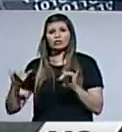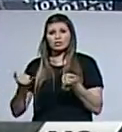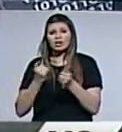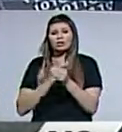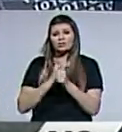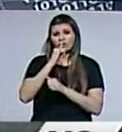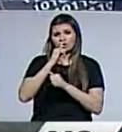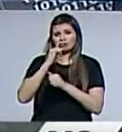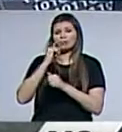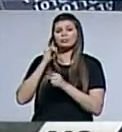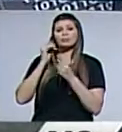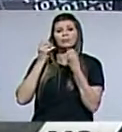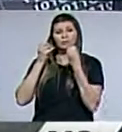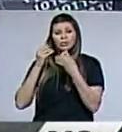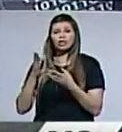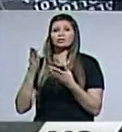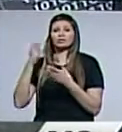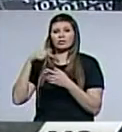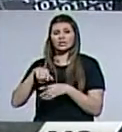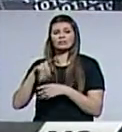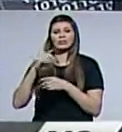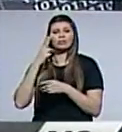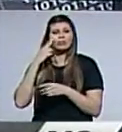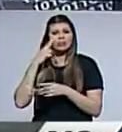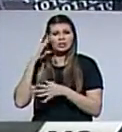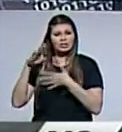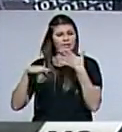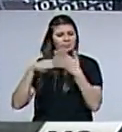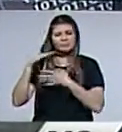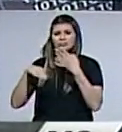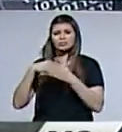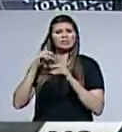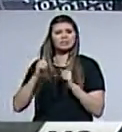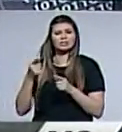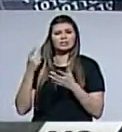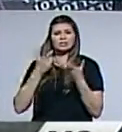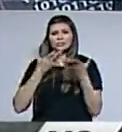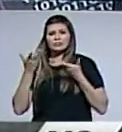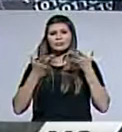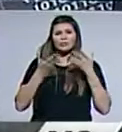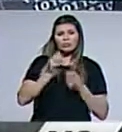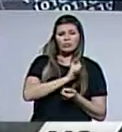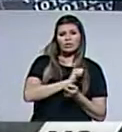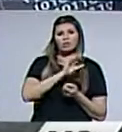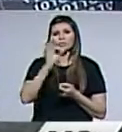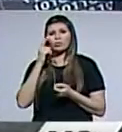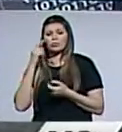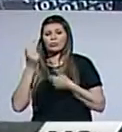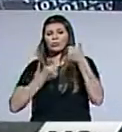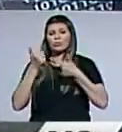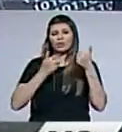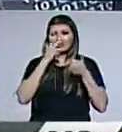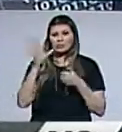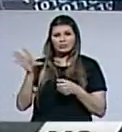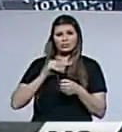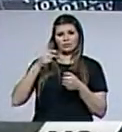de un abuso sexual que le había causado problemas de luchado con la homosexualidad en su vida. Señaló